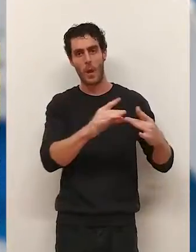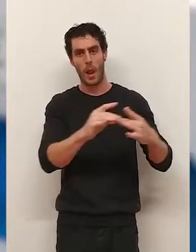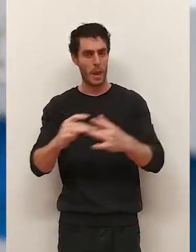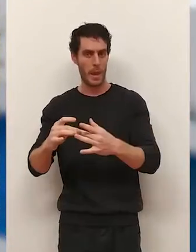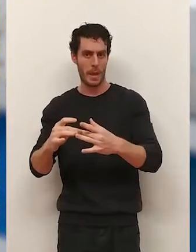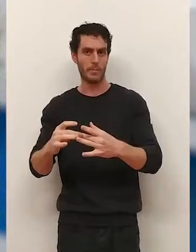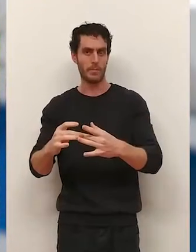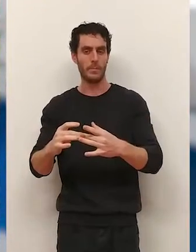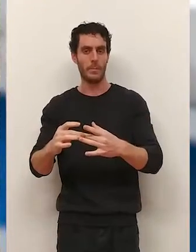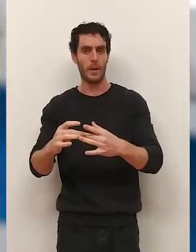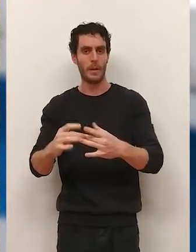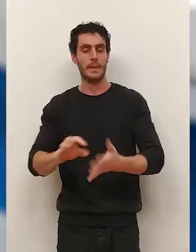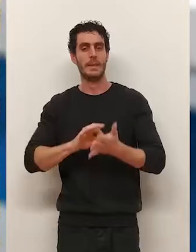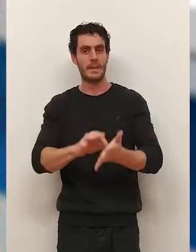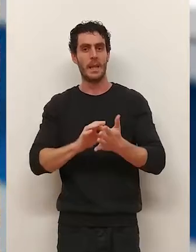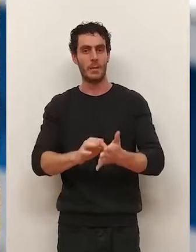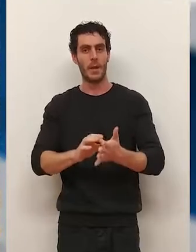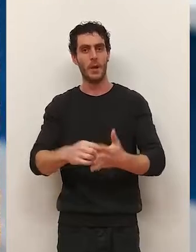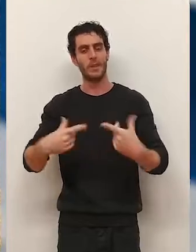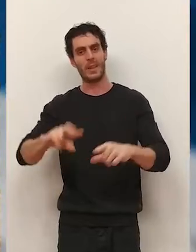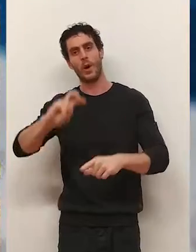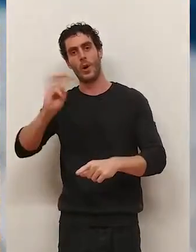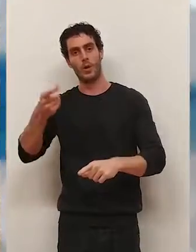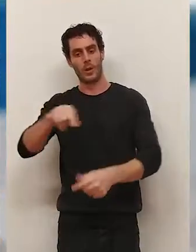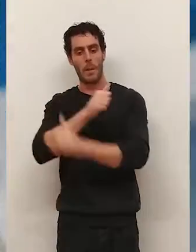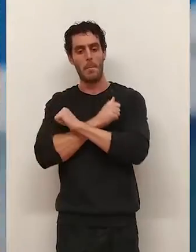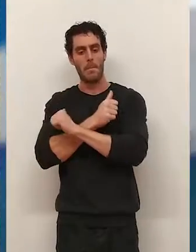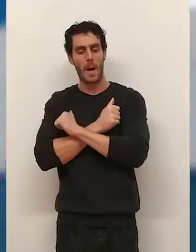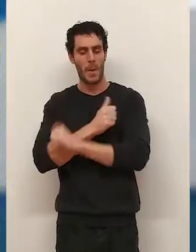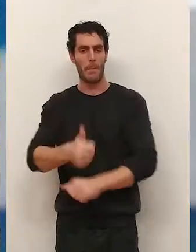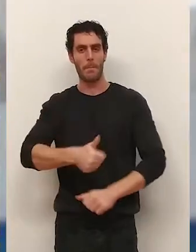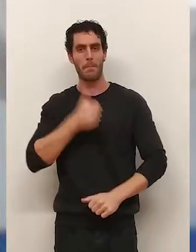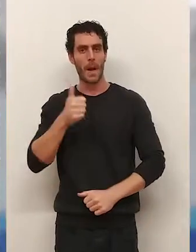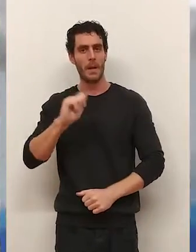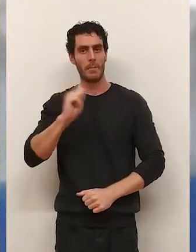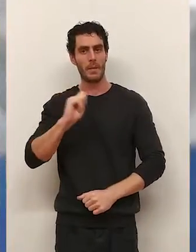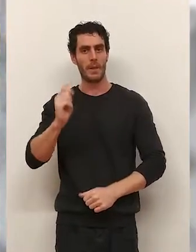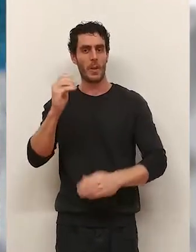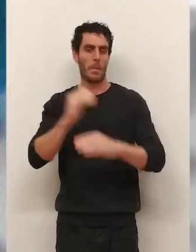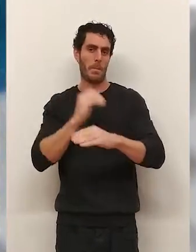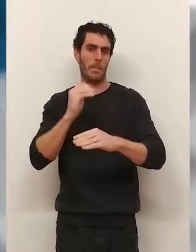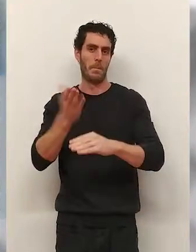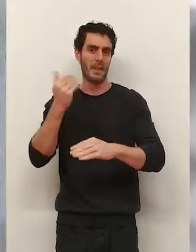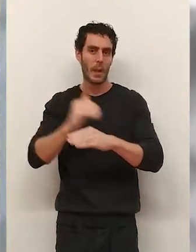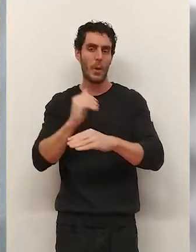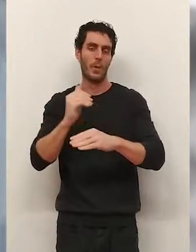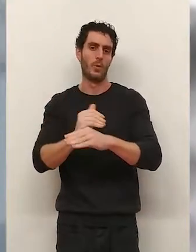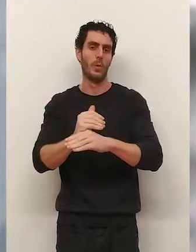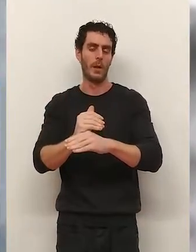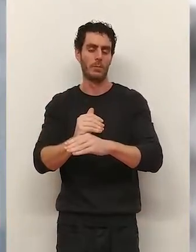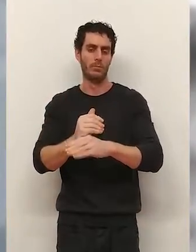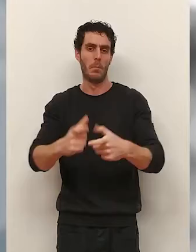incremento del desempleo en la comunidad. Servicios fue el otro sector que más parados sumó a lo largo del pasado mes de octubre.